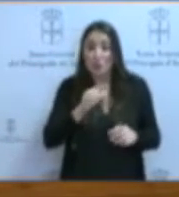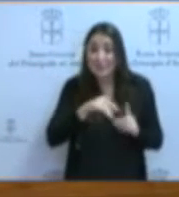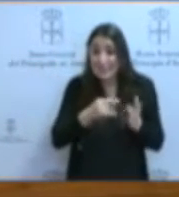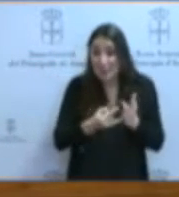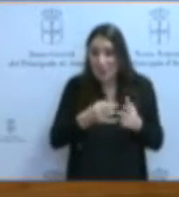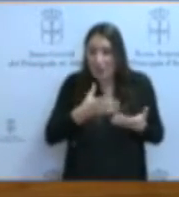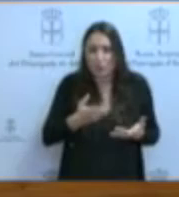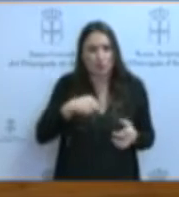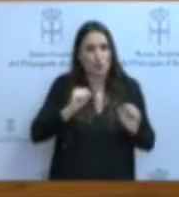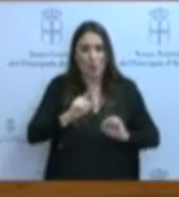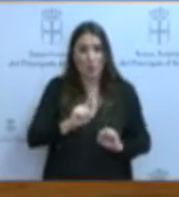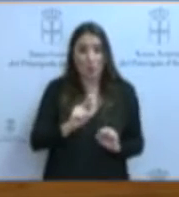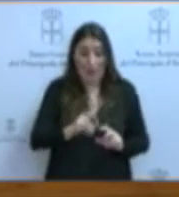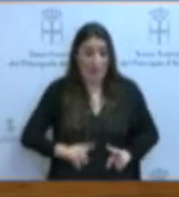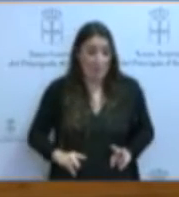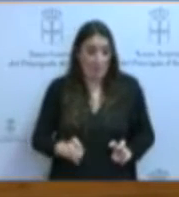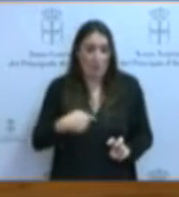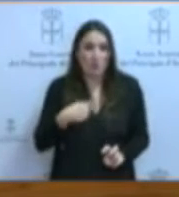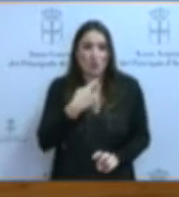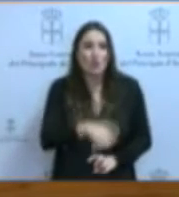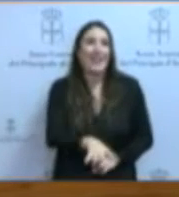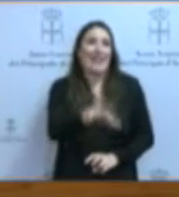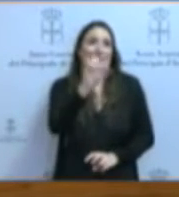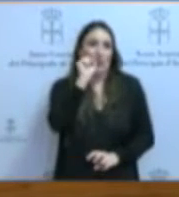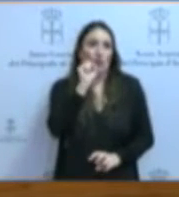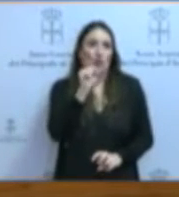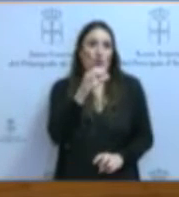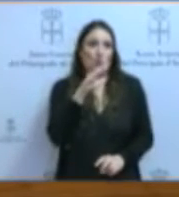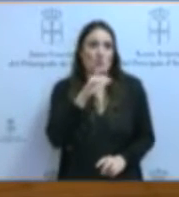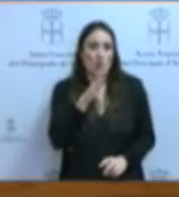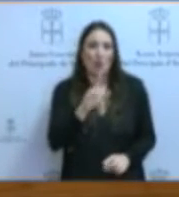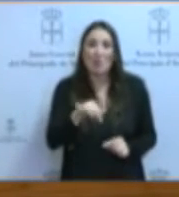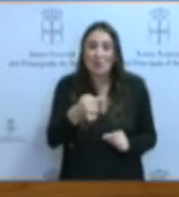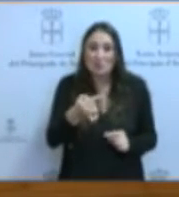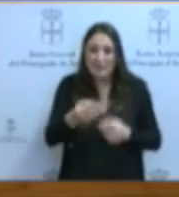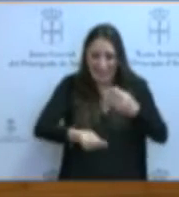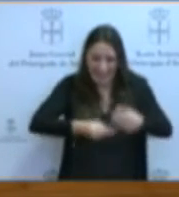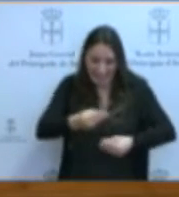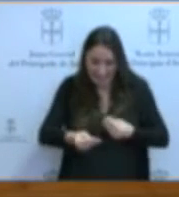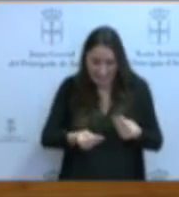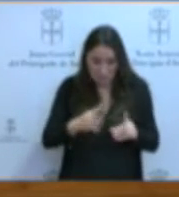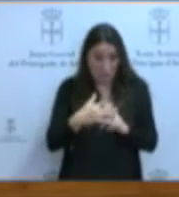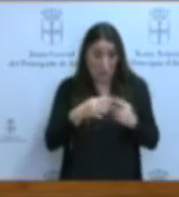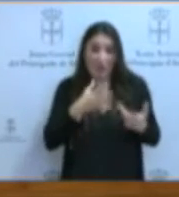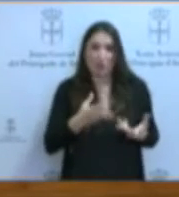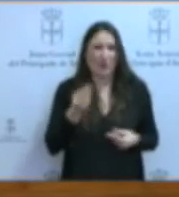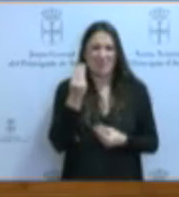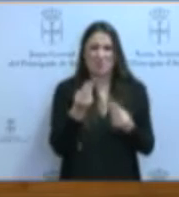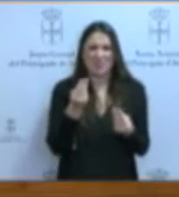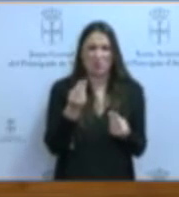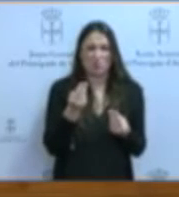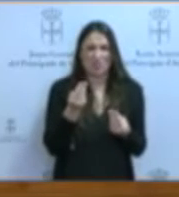Creemos, como decía al principio de la intervención, que entendemos el sentido y que es positivo, pero la aplicación práctica con la situación actual nos parecería